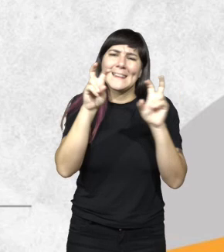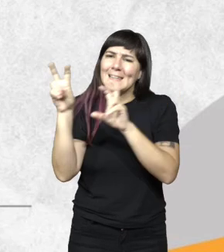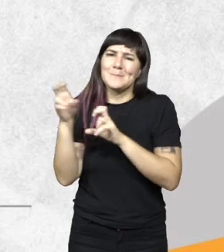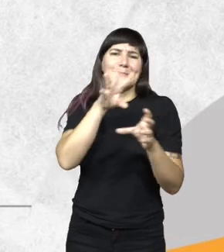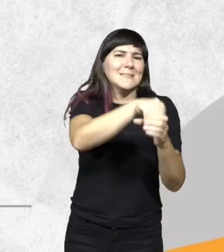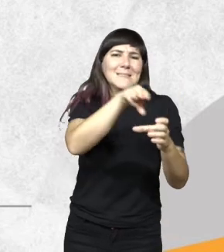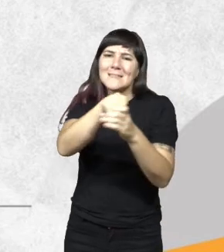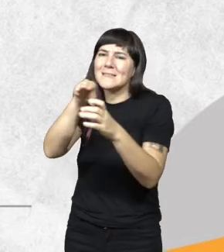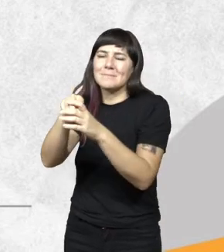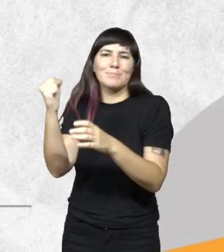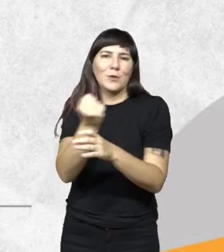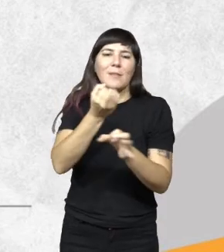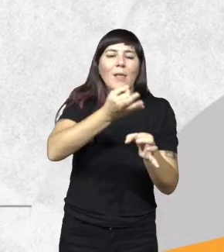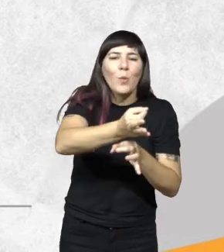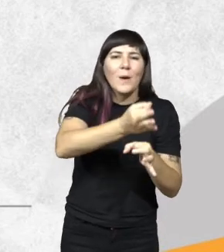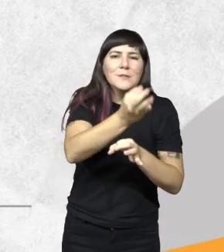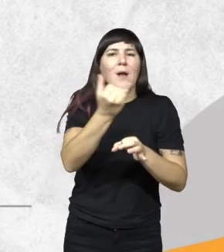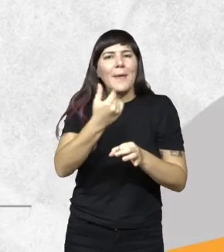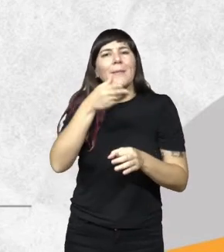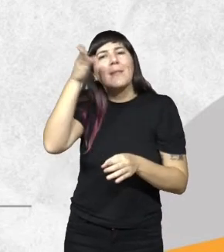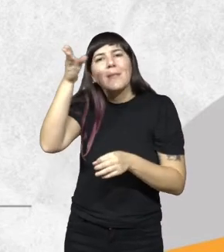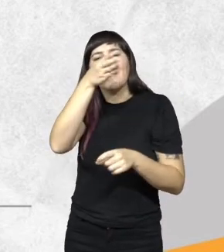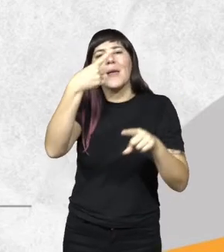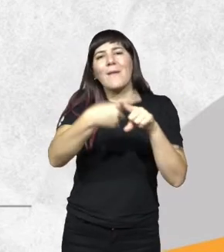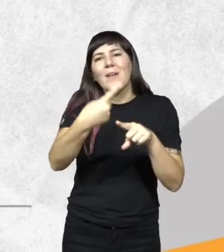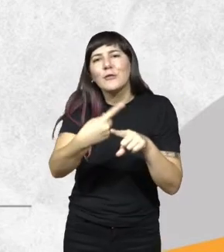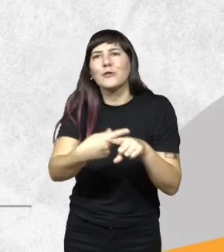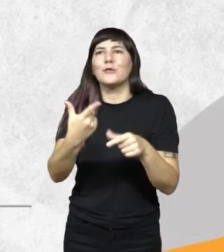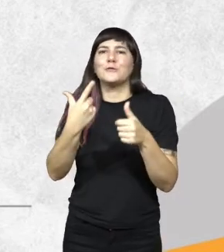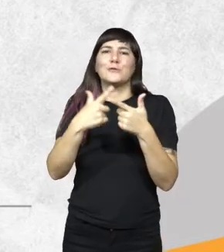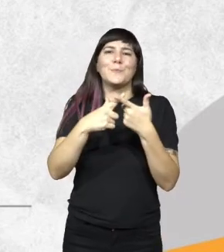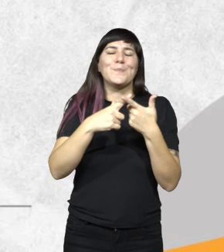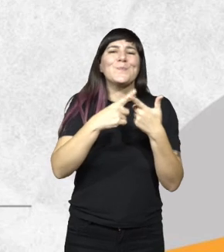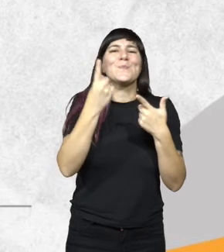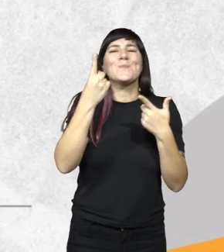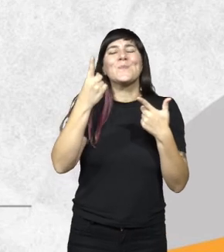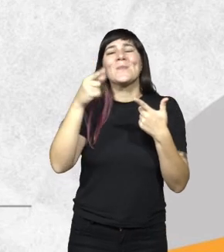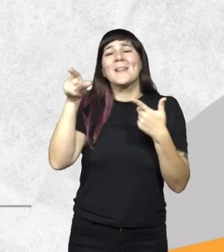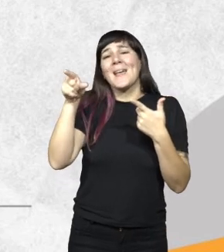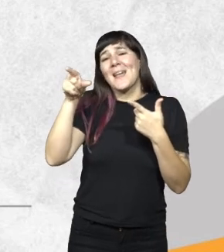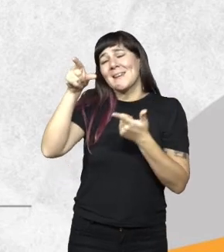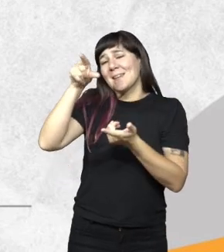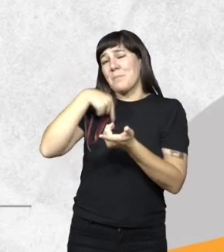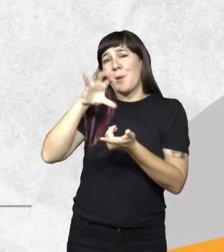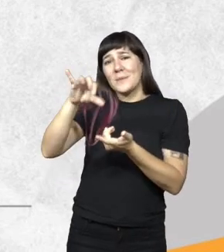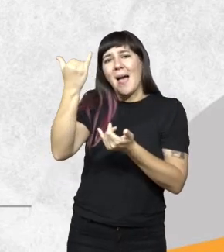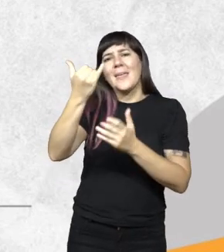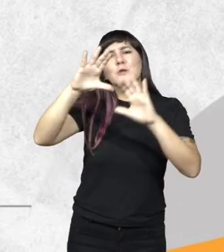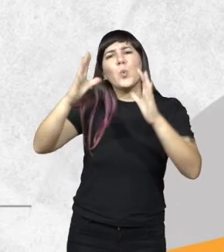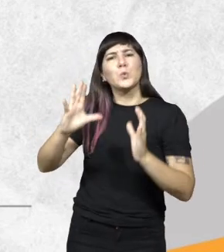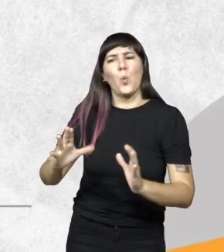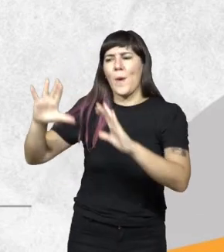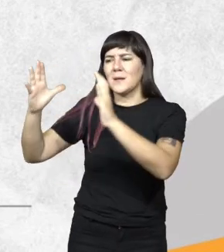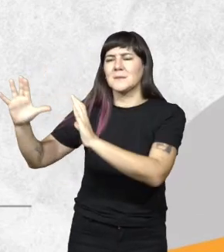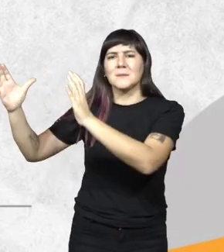donde participamos de distintos eventos como es Agronea como es la Bienal de las Esculturas que se hace en nuestra provincia donde es importante